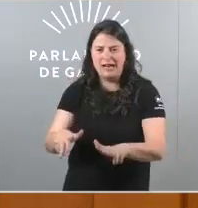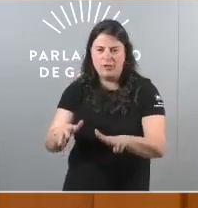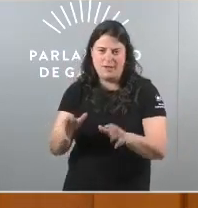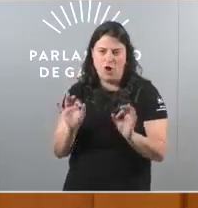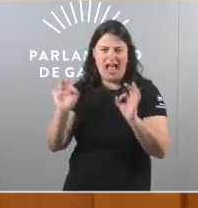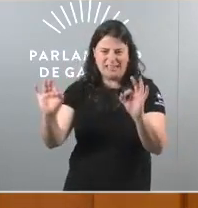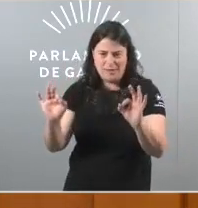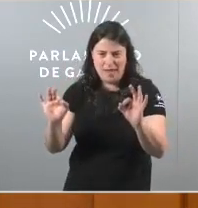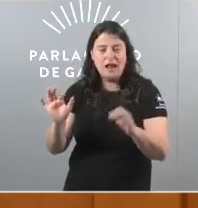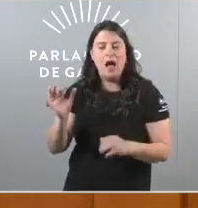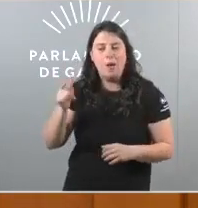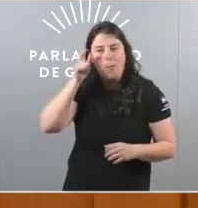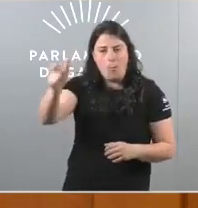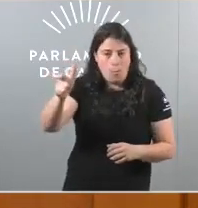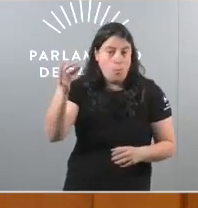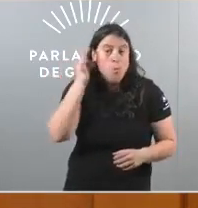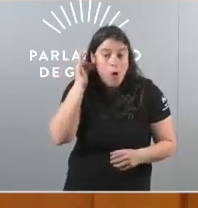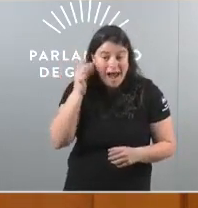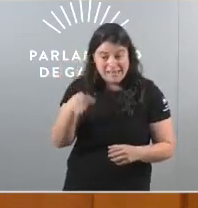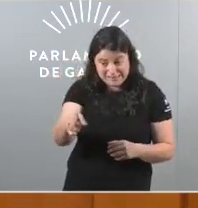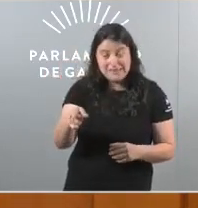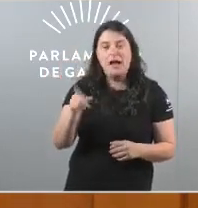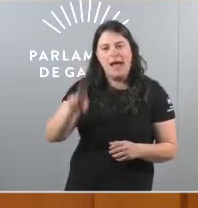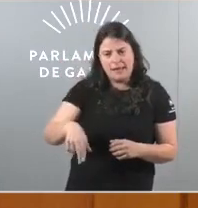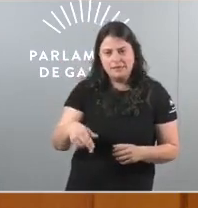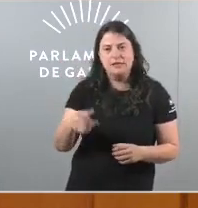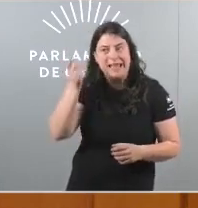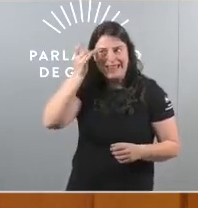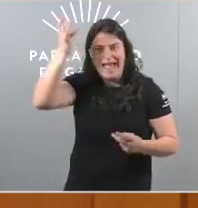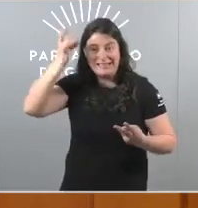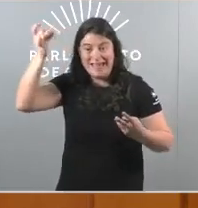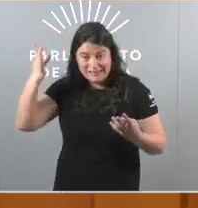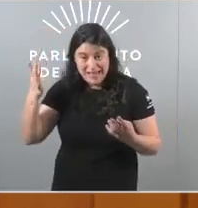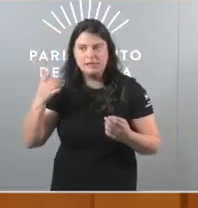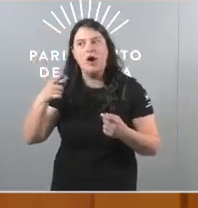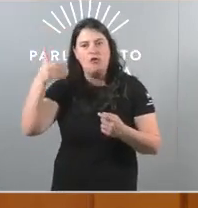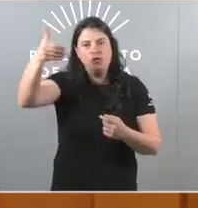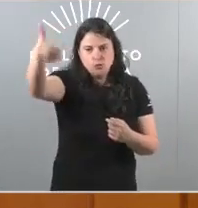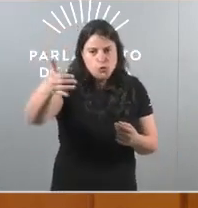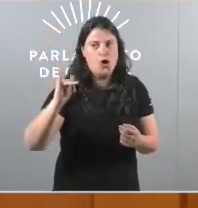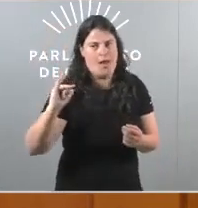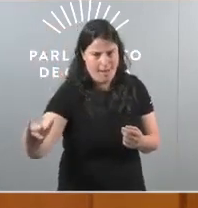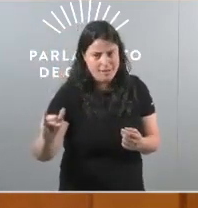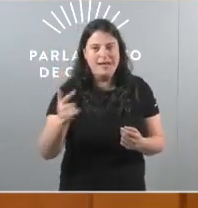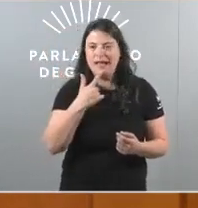as mulleres do rural que están abandeirando algúnas das ideas con máis futuro e innovadoras